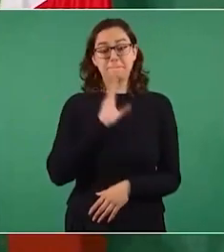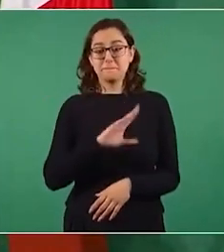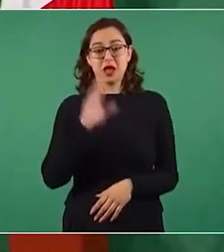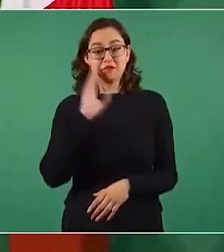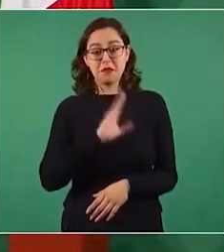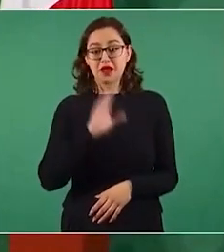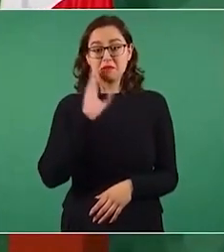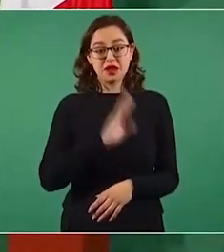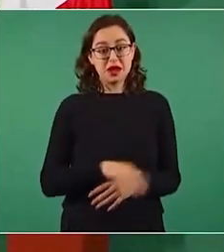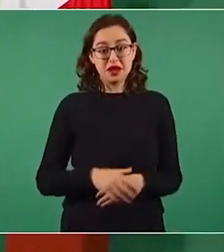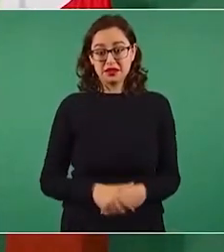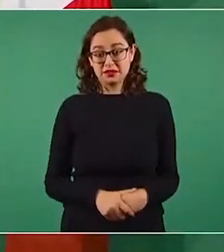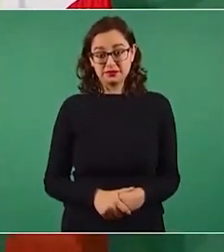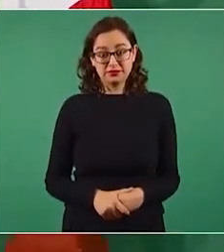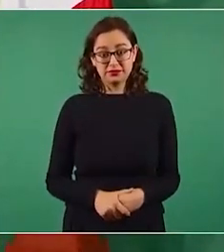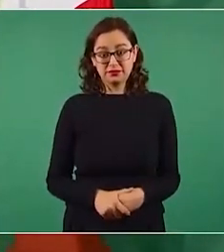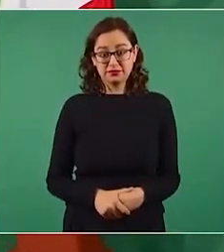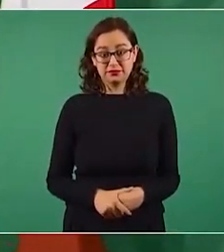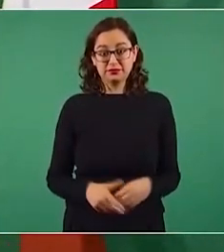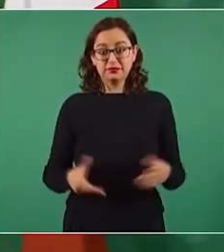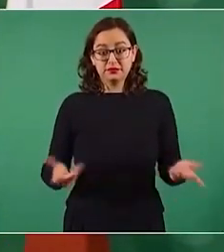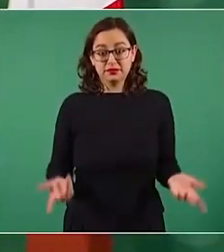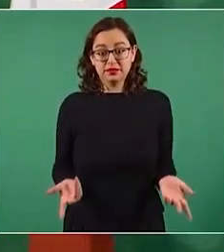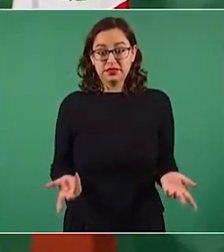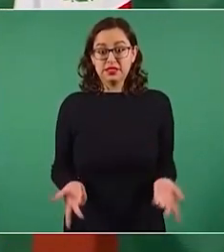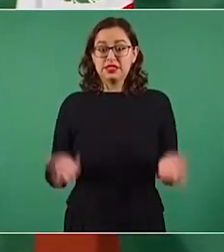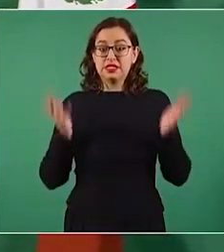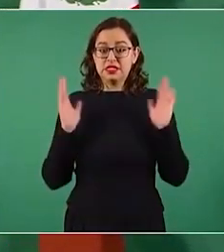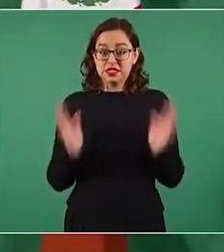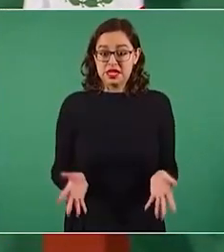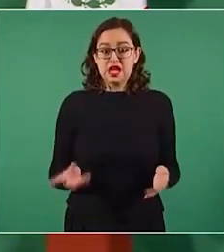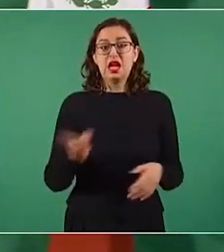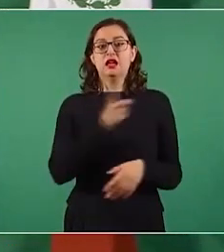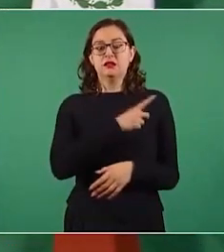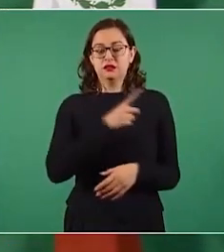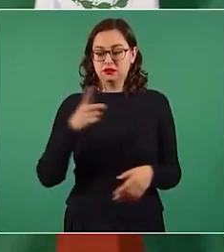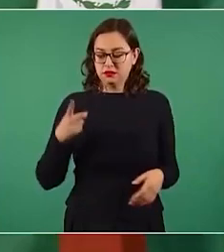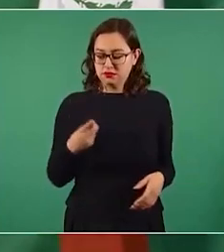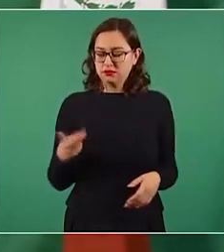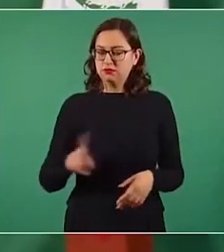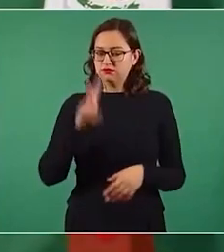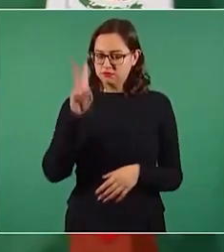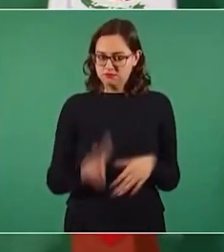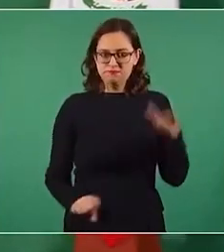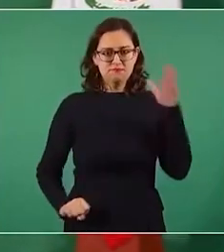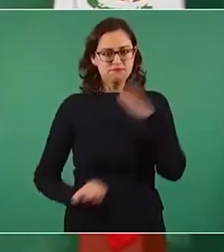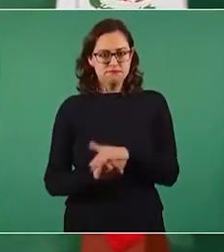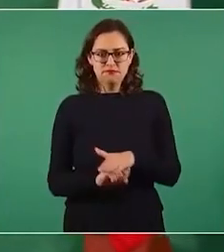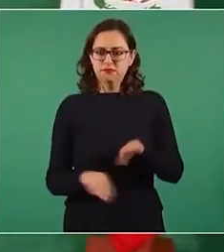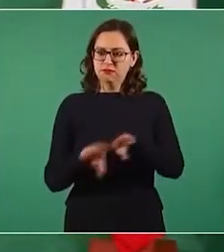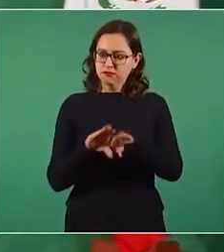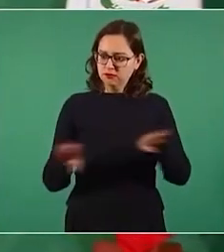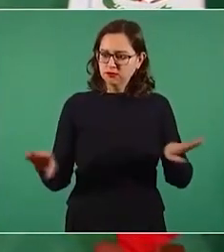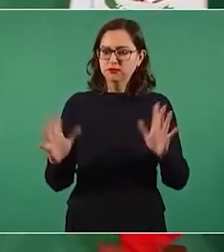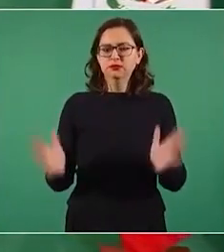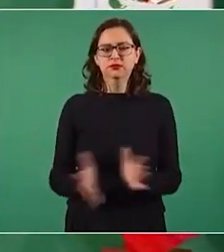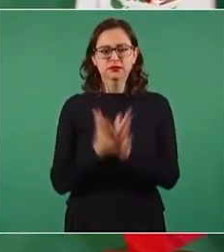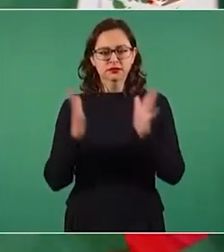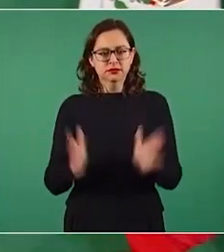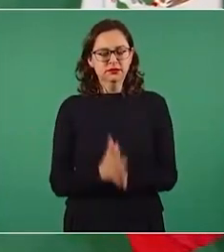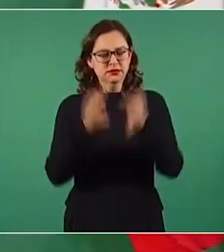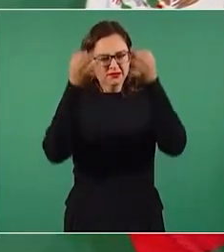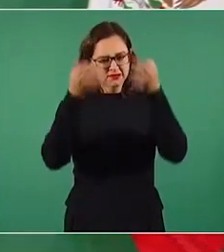que dejar establecida una auténtica democracia en el país.